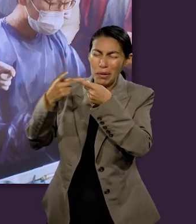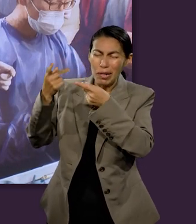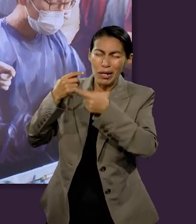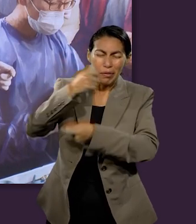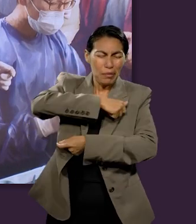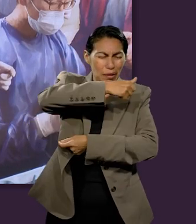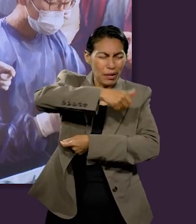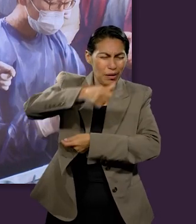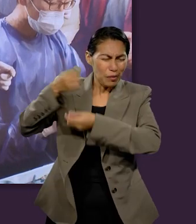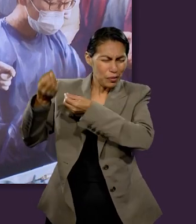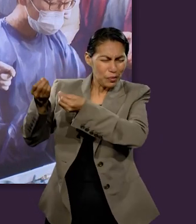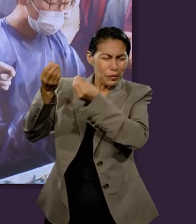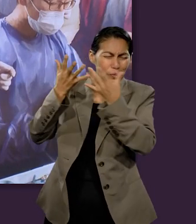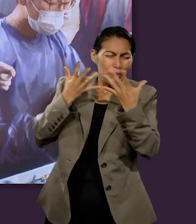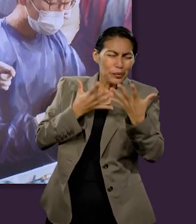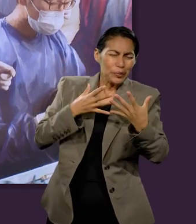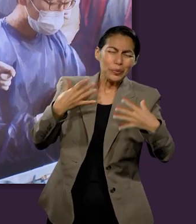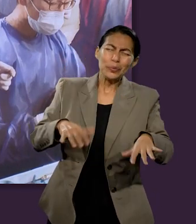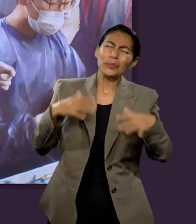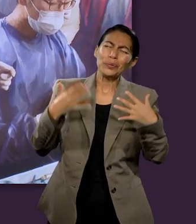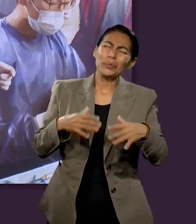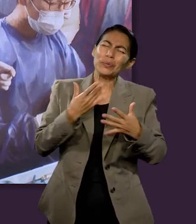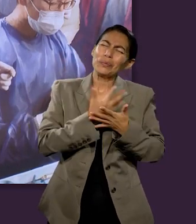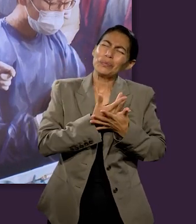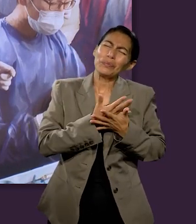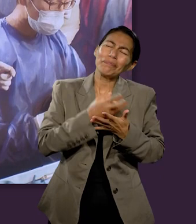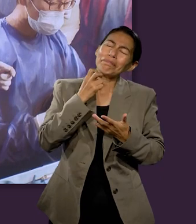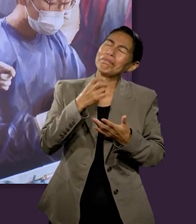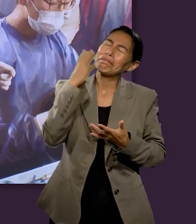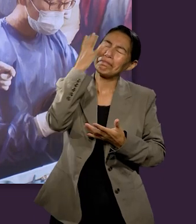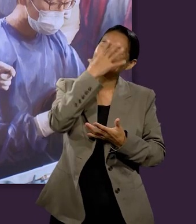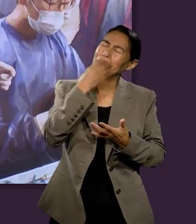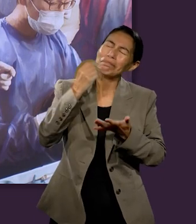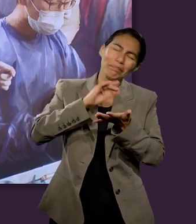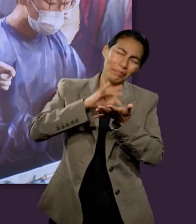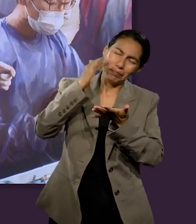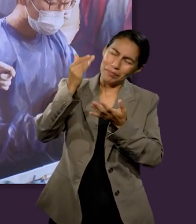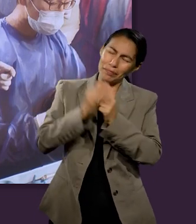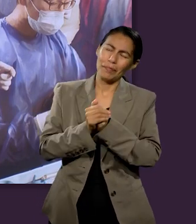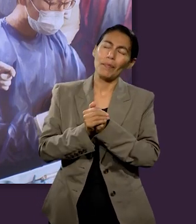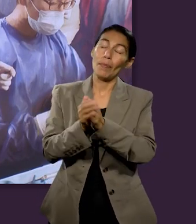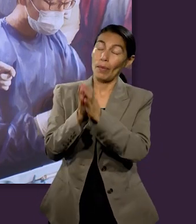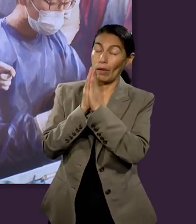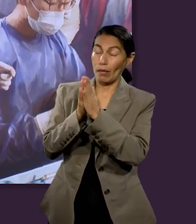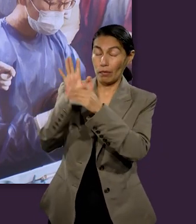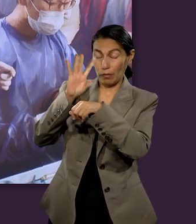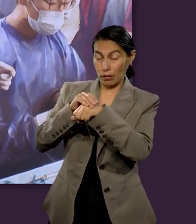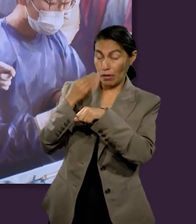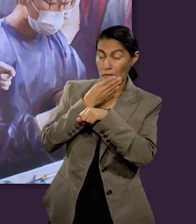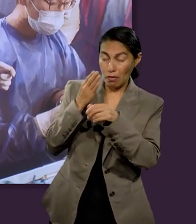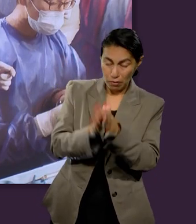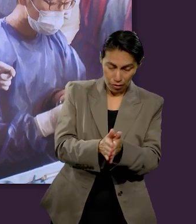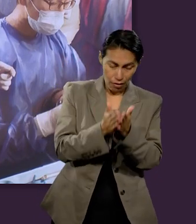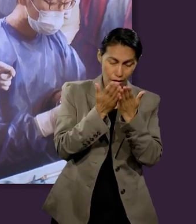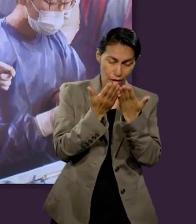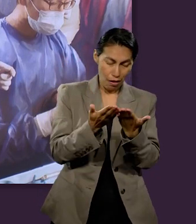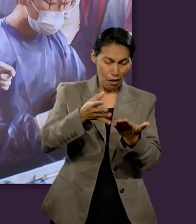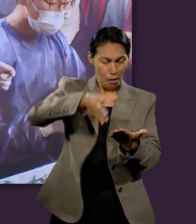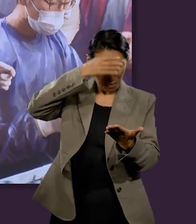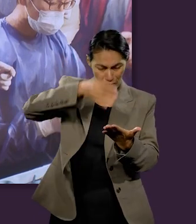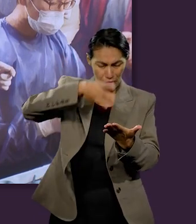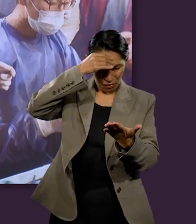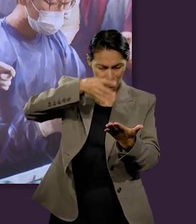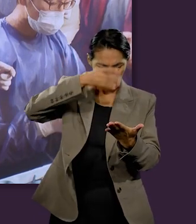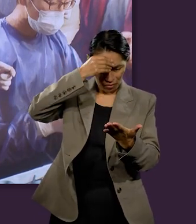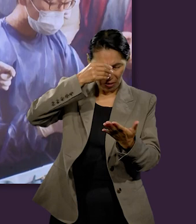cosas hermosas que tienes preparadas para cada uno de nosotros. Permítenos aprender más a través de tu palabra y que el